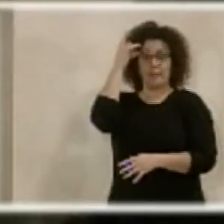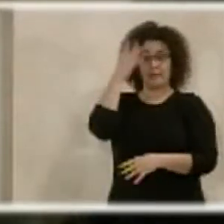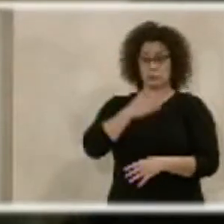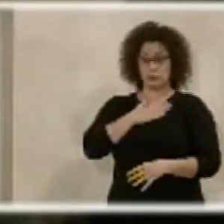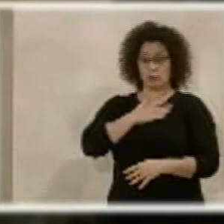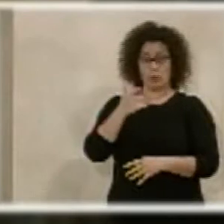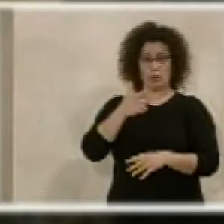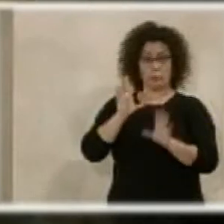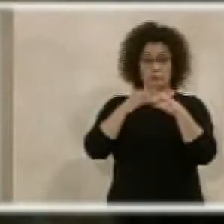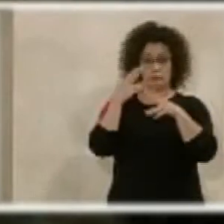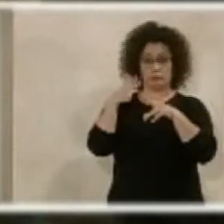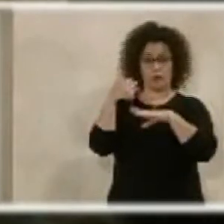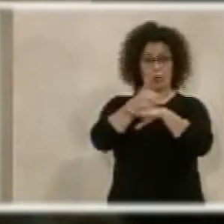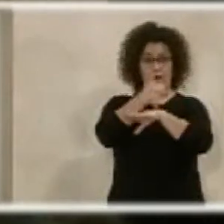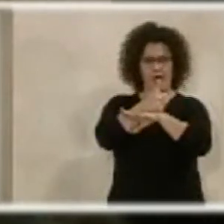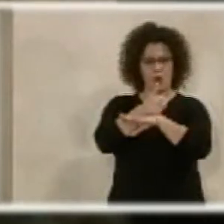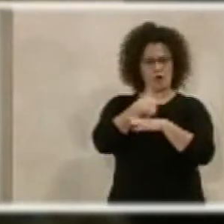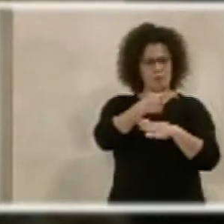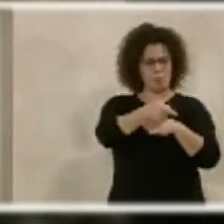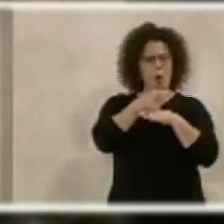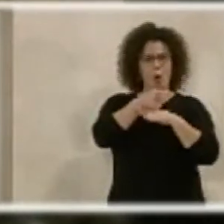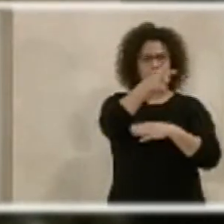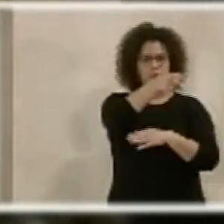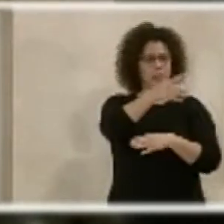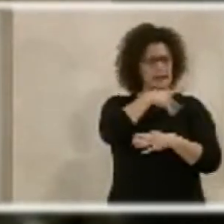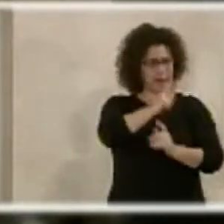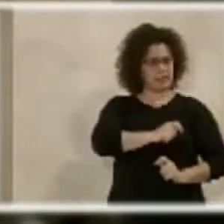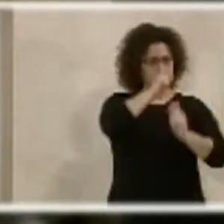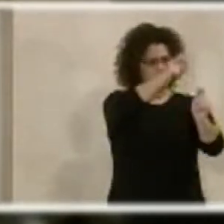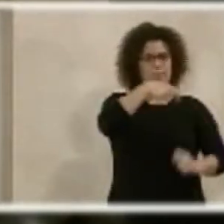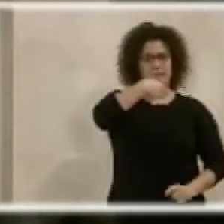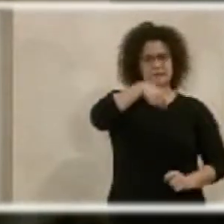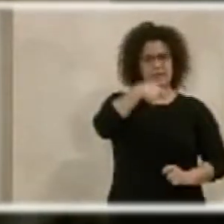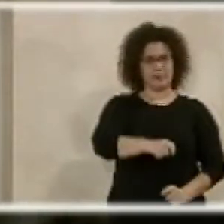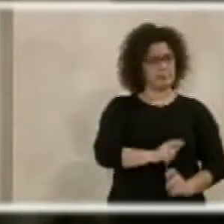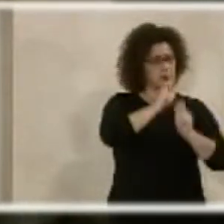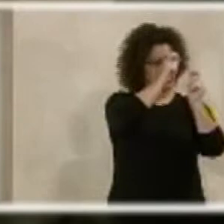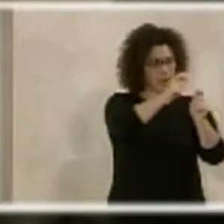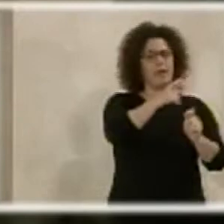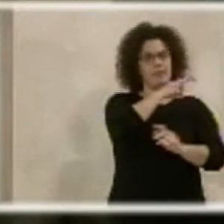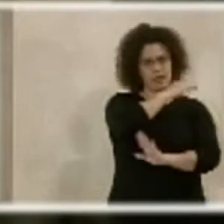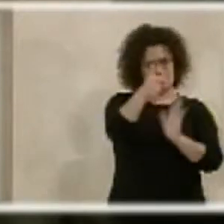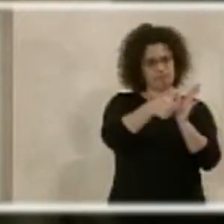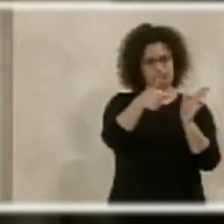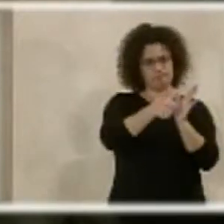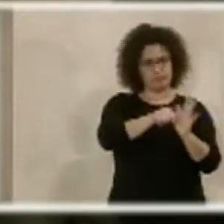nosotros, como ciudadanos, obligáramos para el acuerdo de investidura que también se pusiera eso e importe.